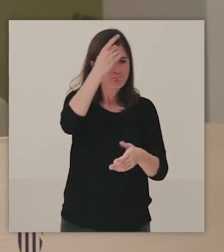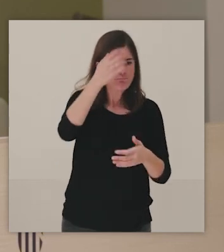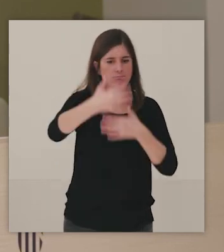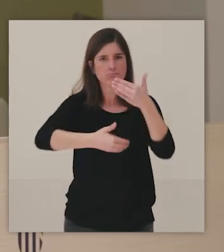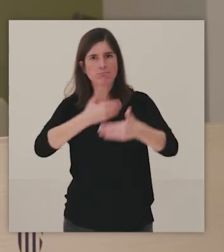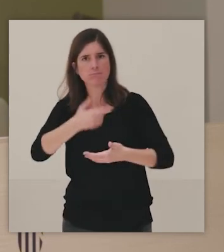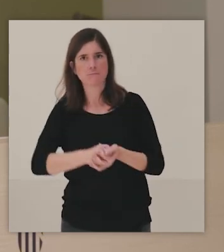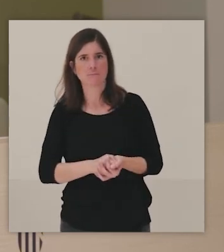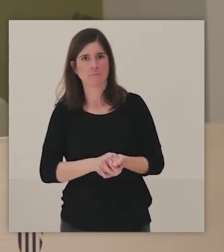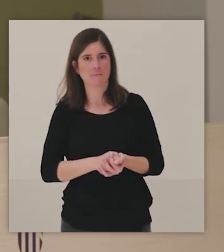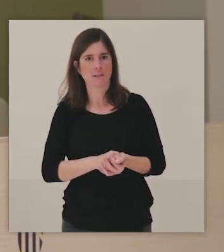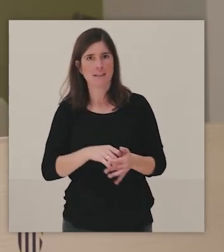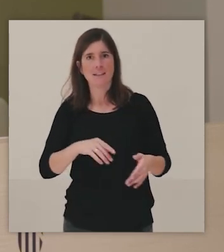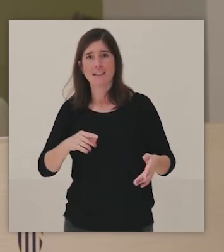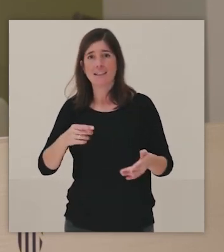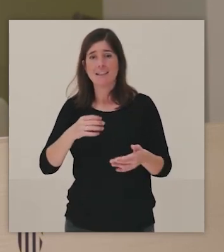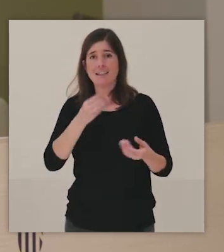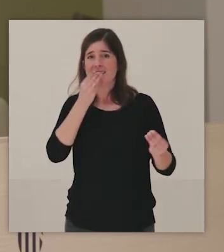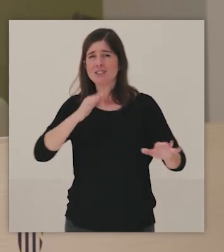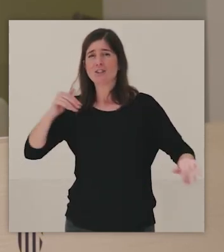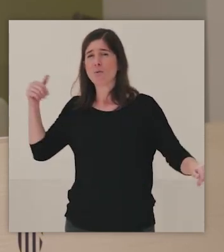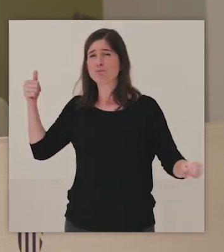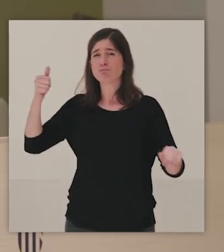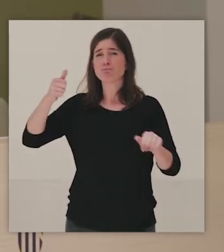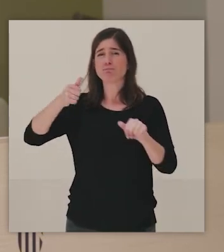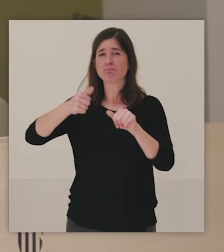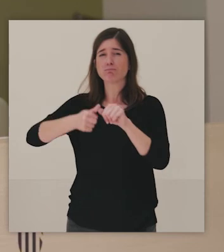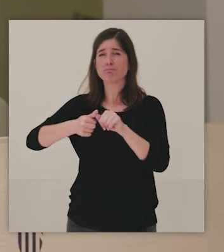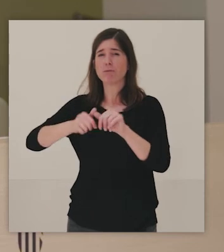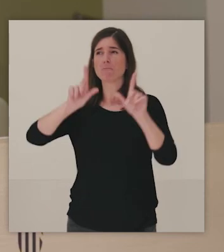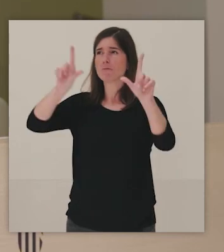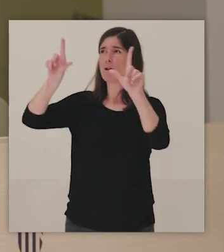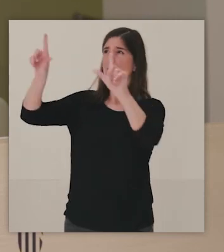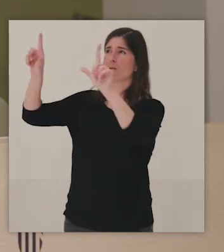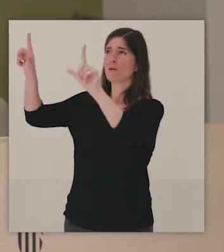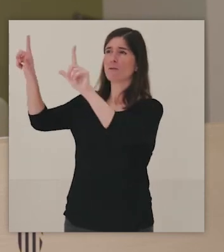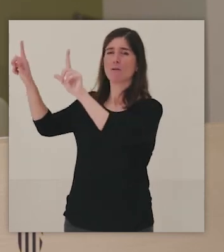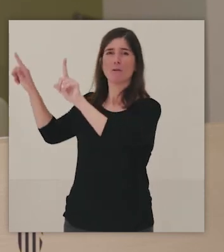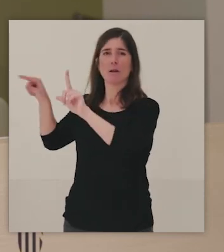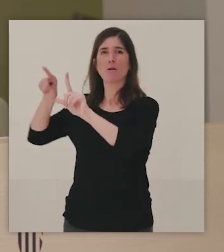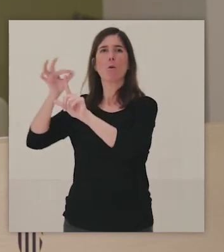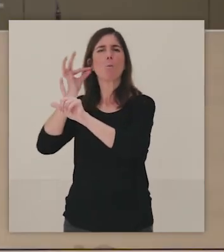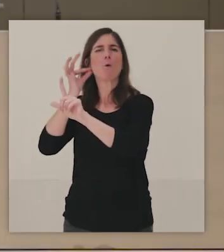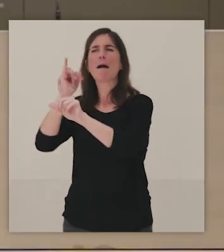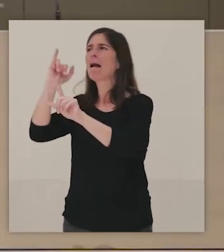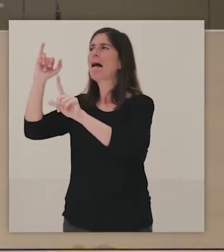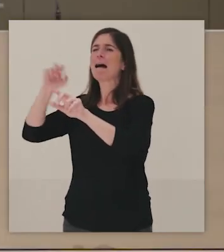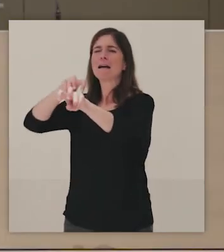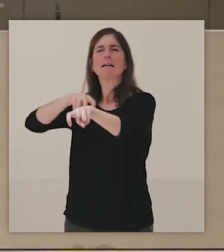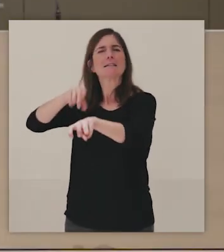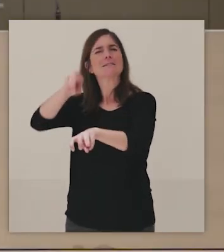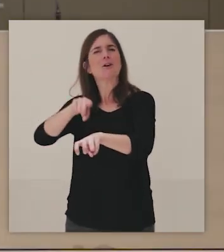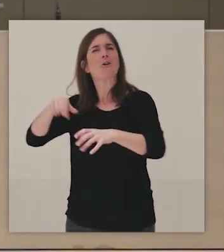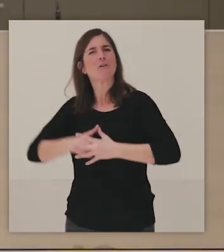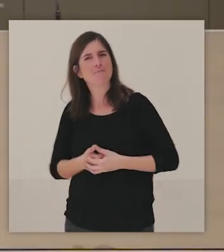campo y cómo se han representado a estas mujeres a lo largo de la historia del arte, muchas veces ausentes. Entonces,